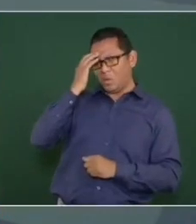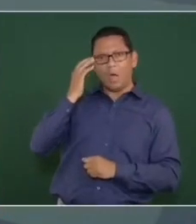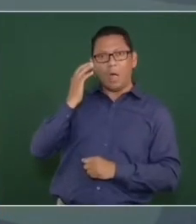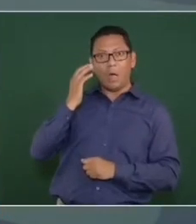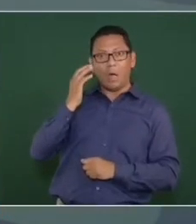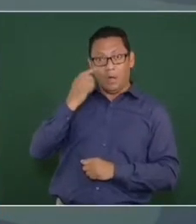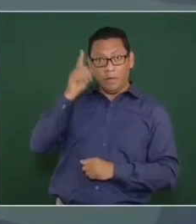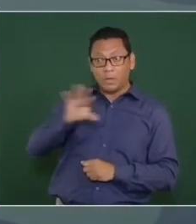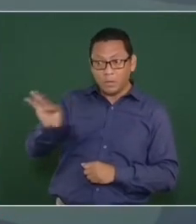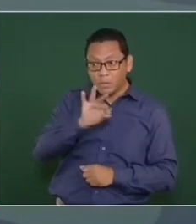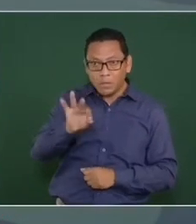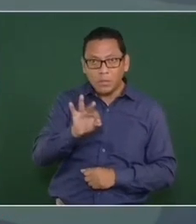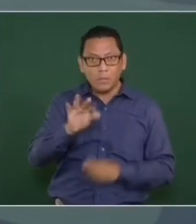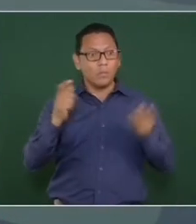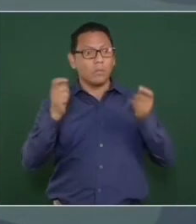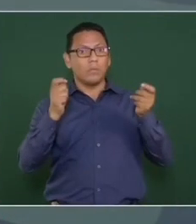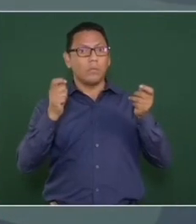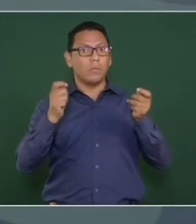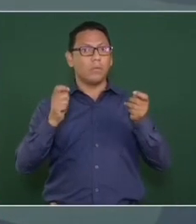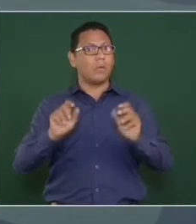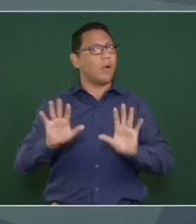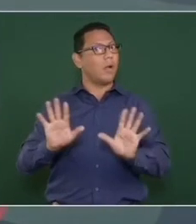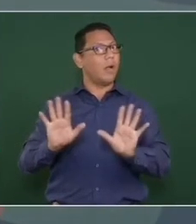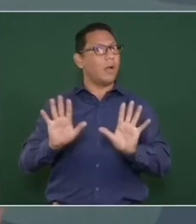No, no, no, no.